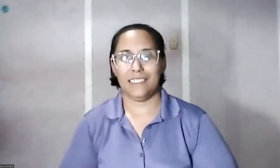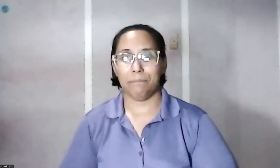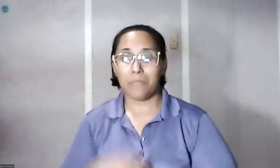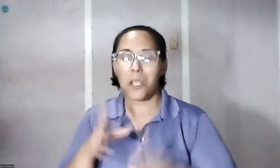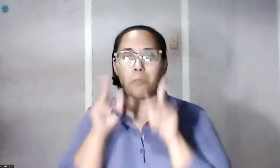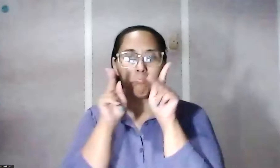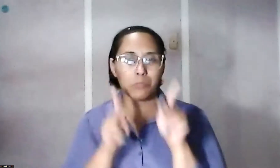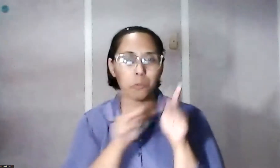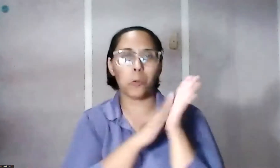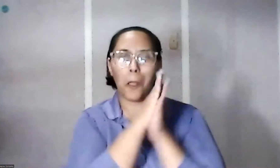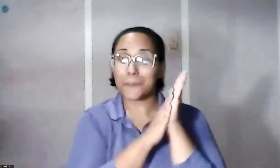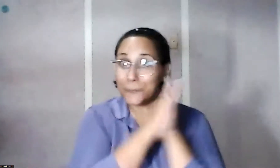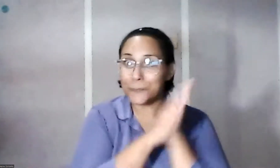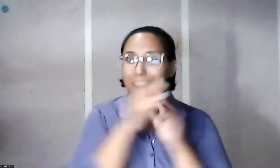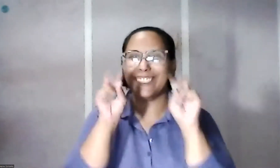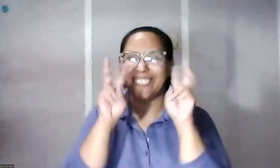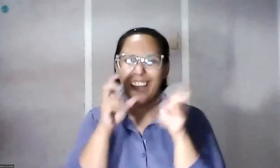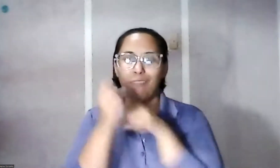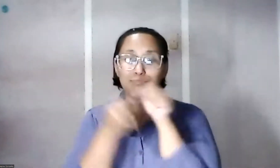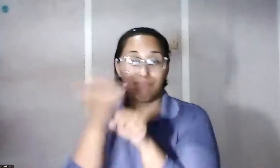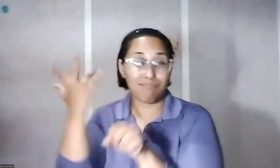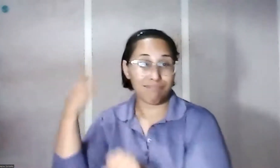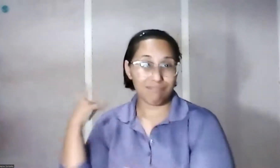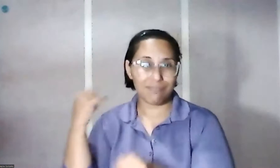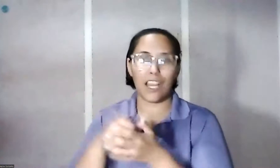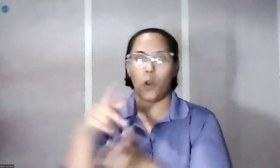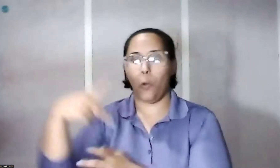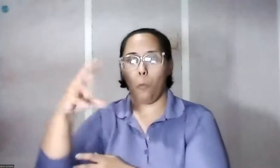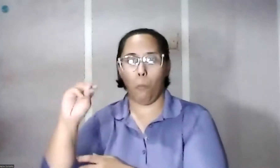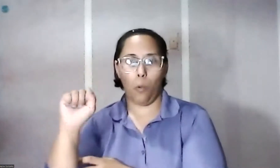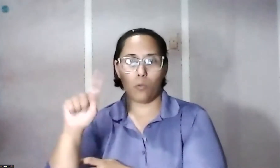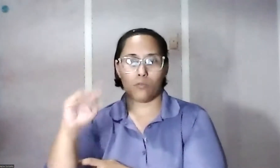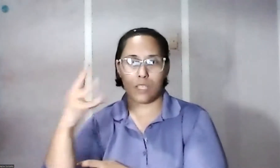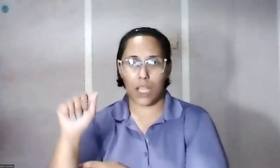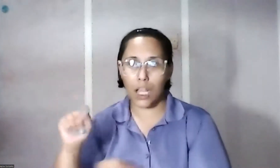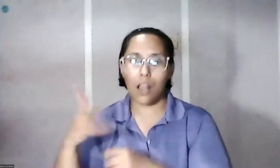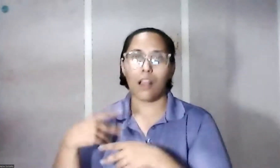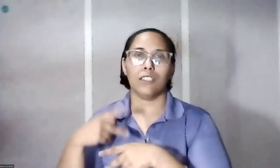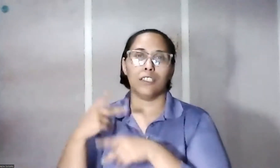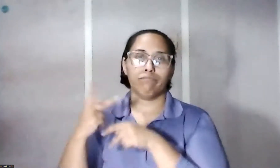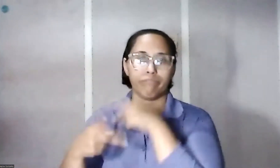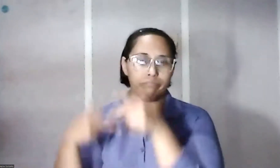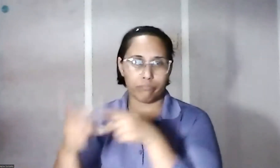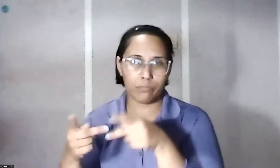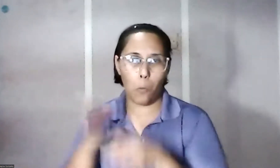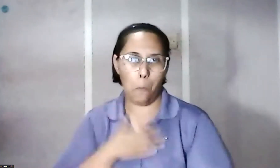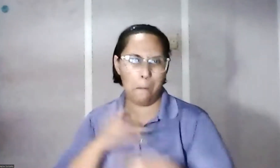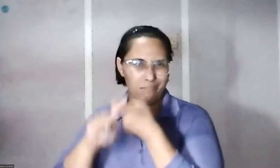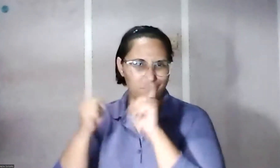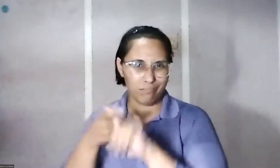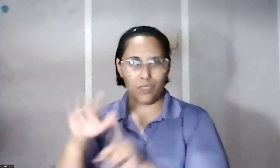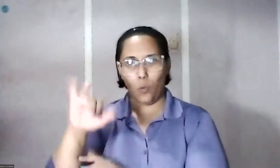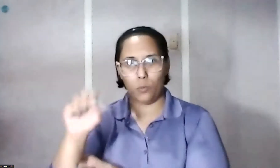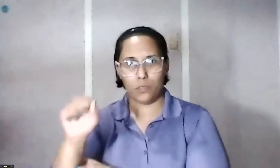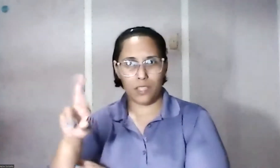personas interesadas en ese tema, hace unos años atrás en un podcast que estuve produciendo junto al queridísimo amigo Ezequiel Rodríguez Sandino,